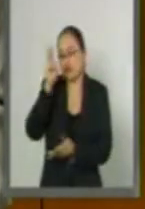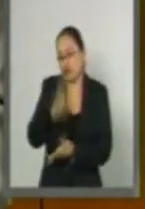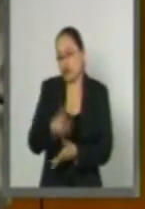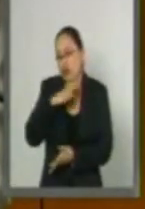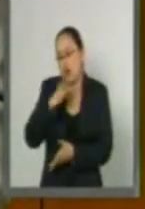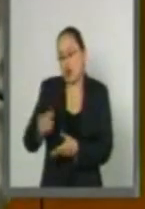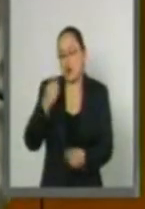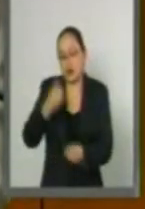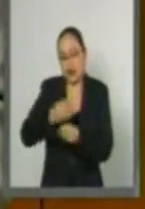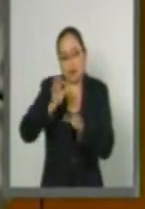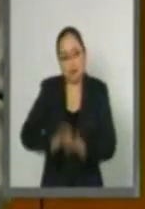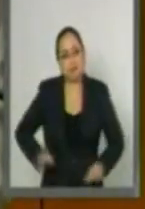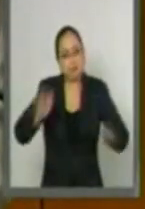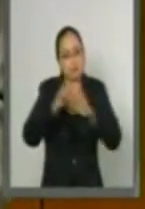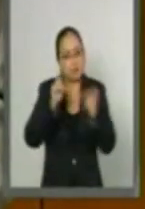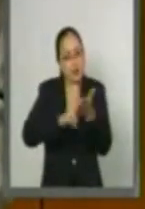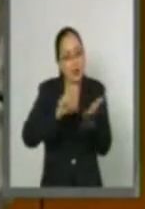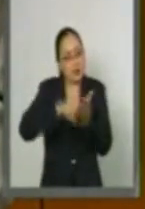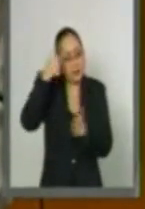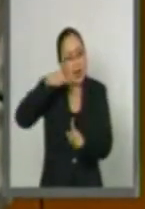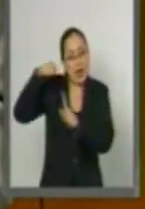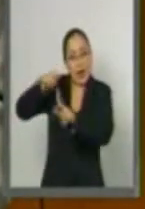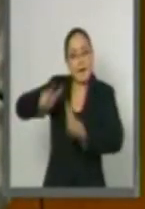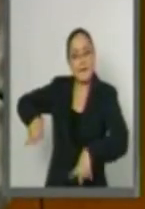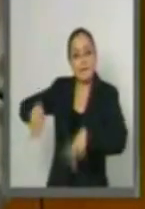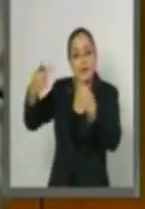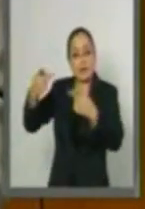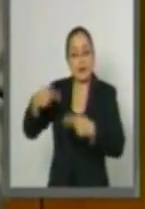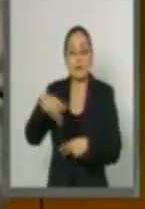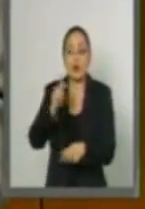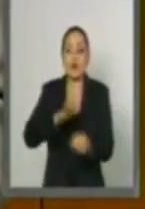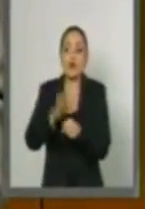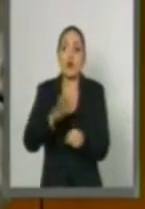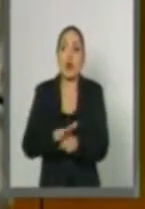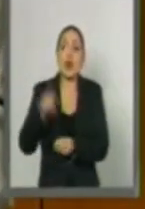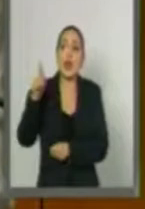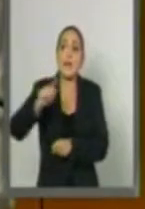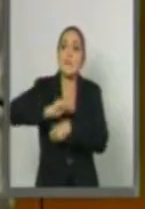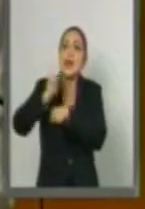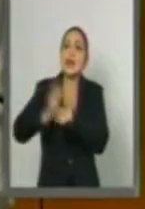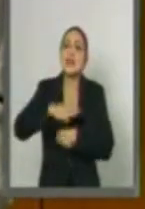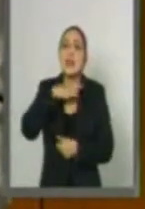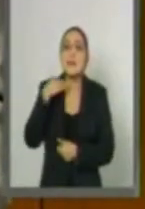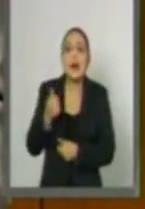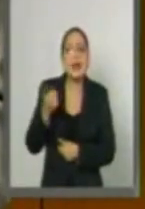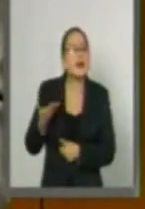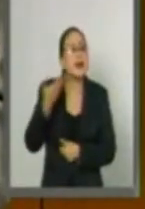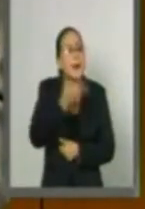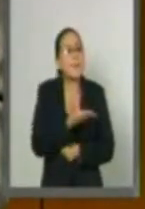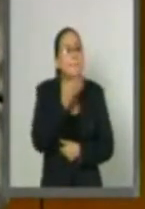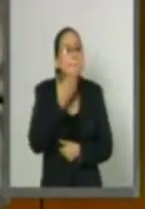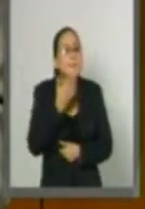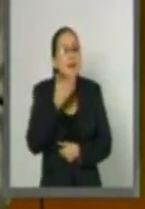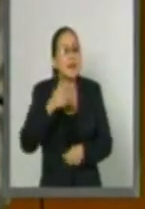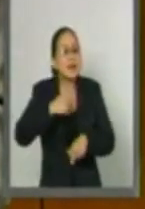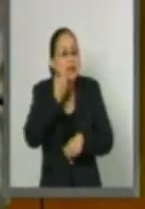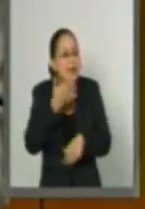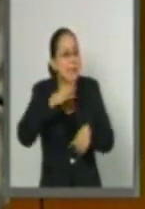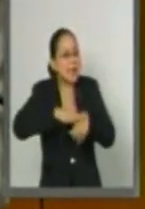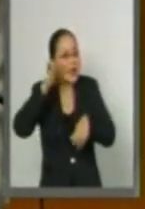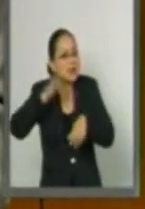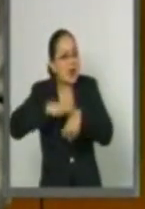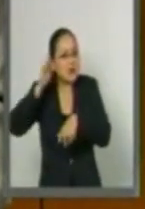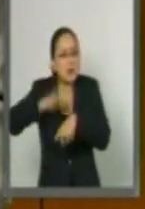oportunidad de mercado. Sin embargo, la demanda de miel en dicho país no ha aumentado en la misma